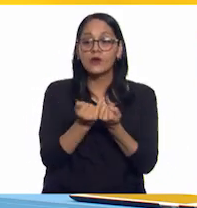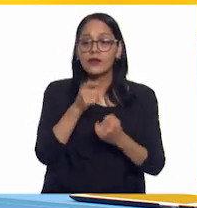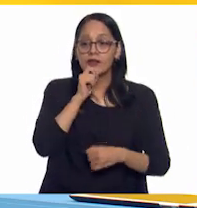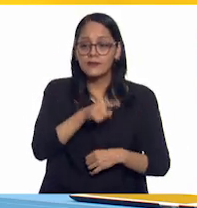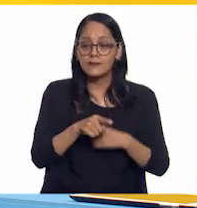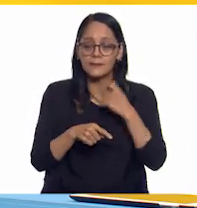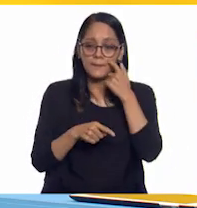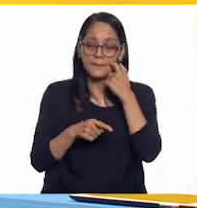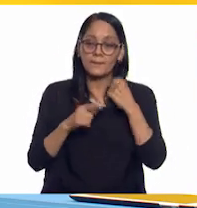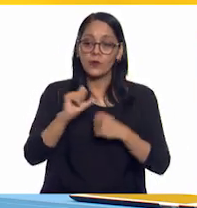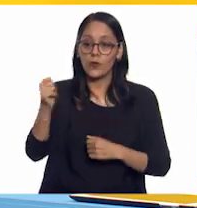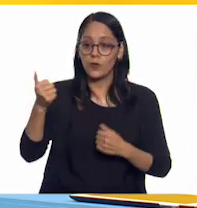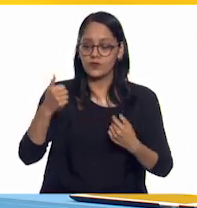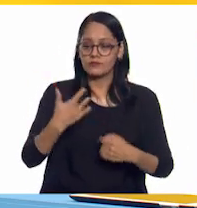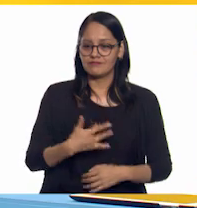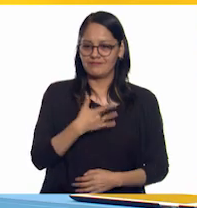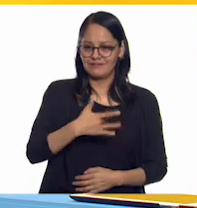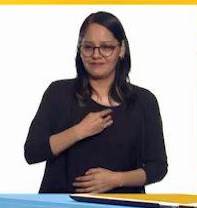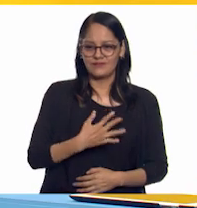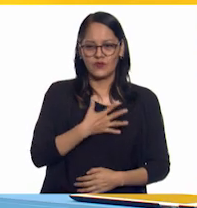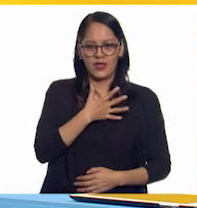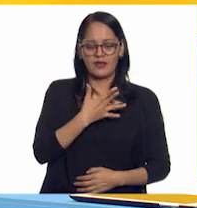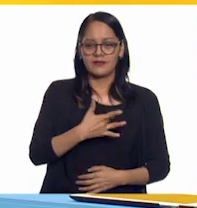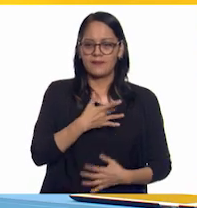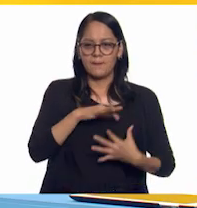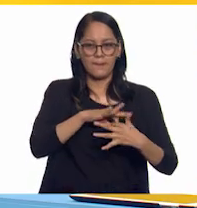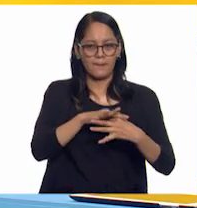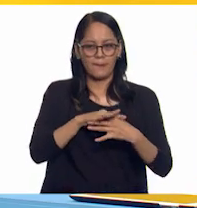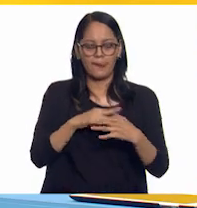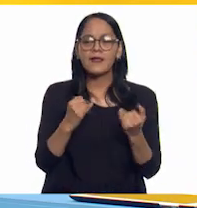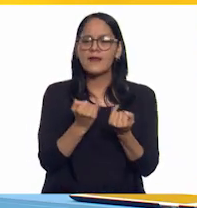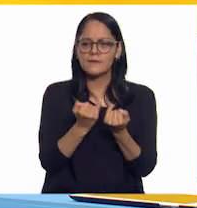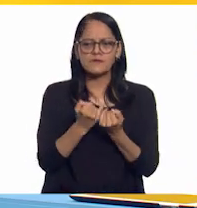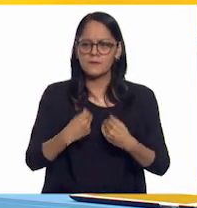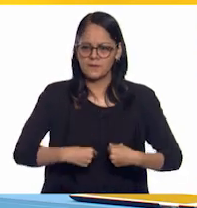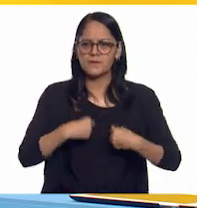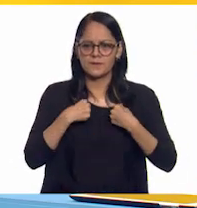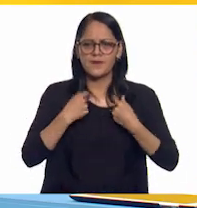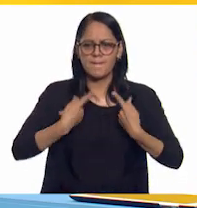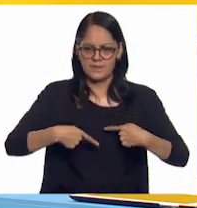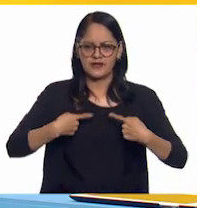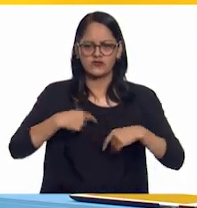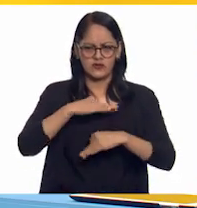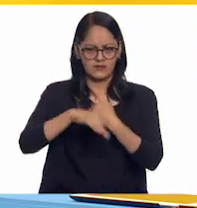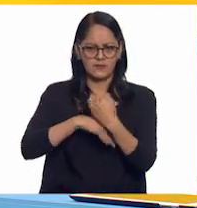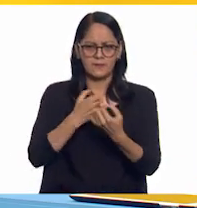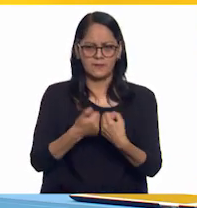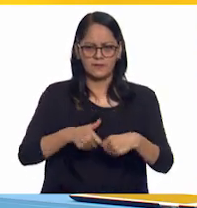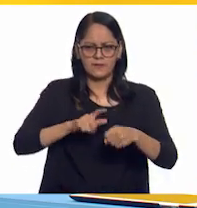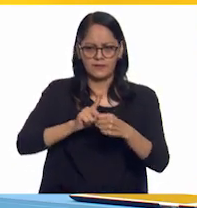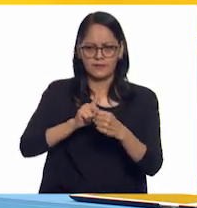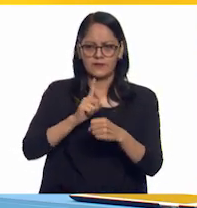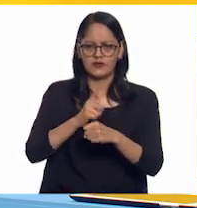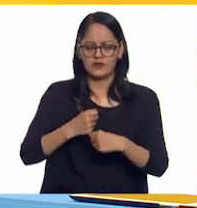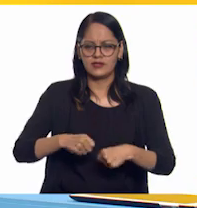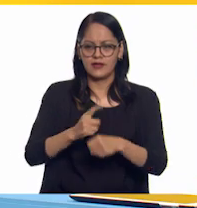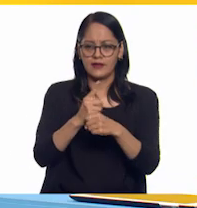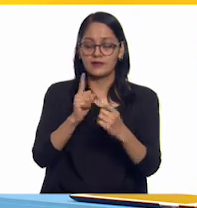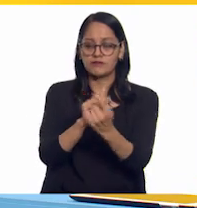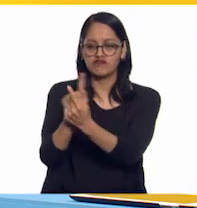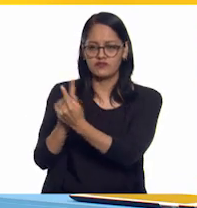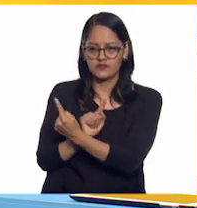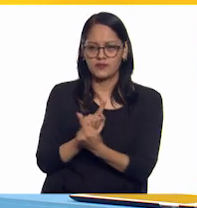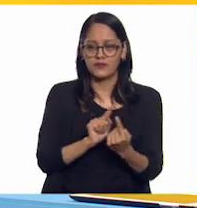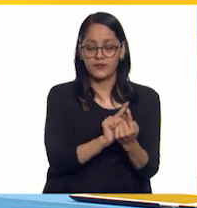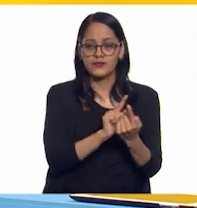relaciona con otros sentimientos. ¿Pasa igual en la sociedad? Convivimos personas muy diferentes y todas